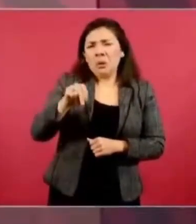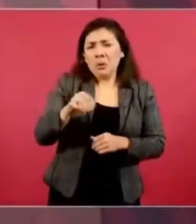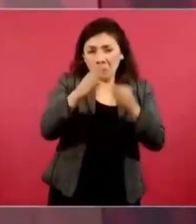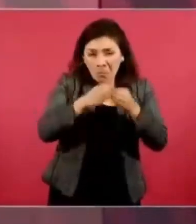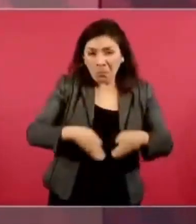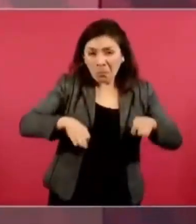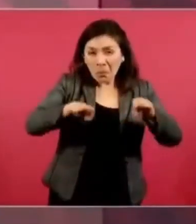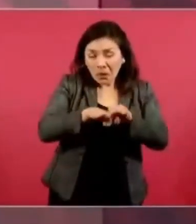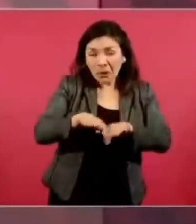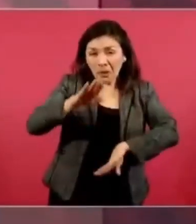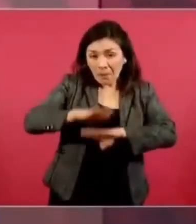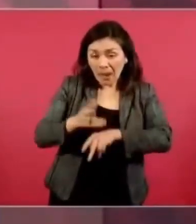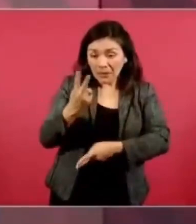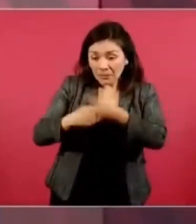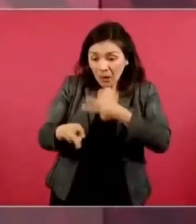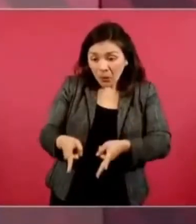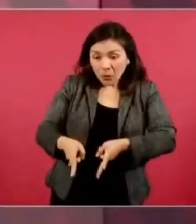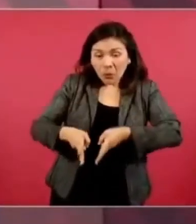ni gas.